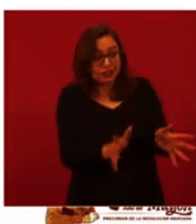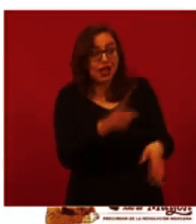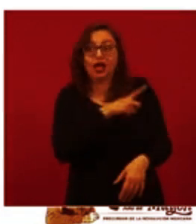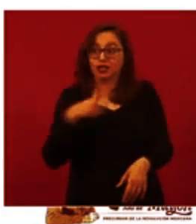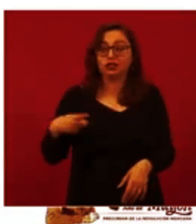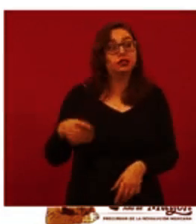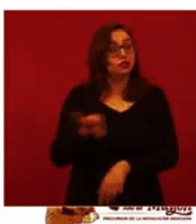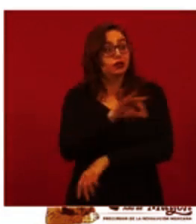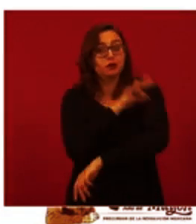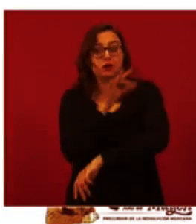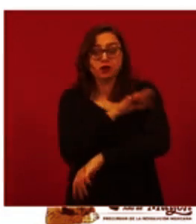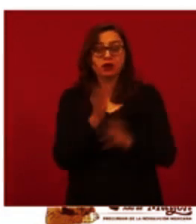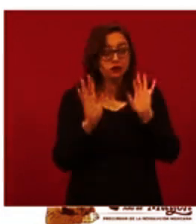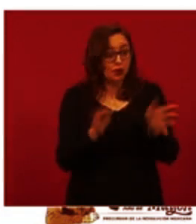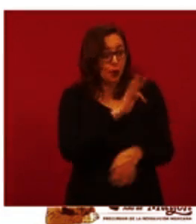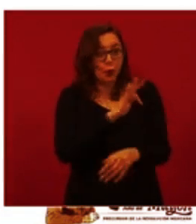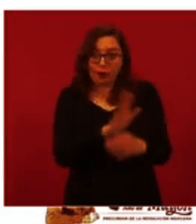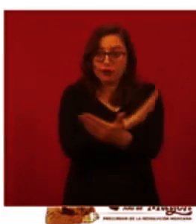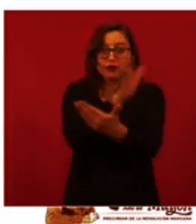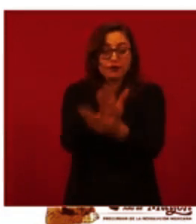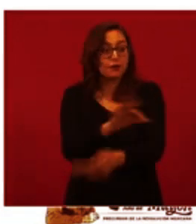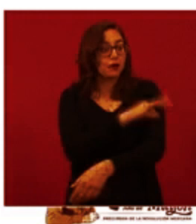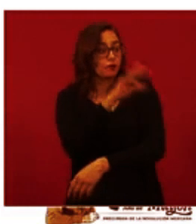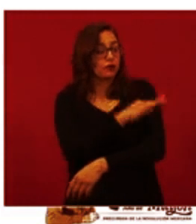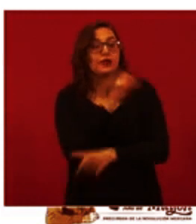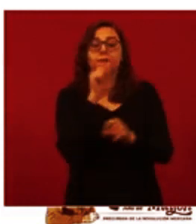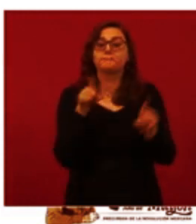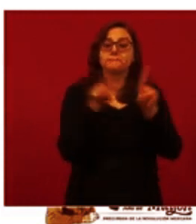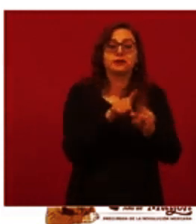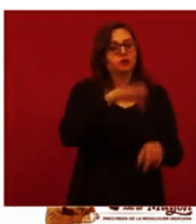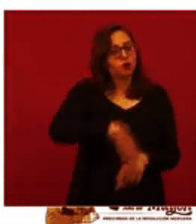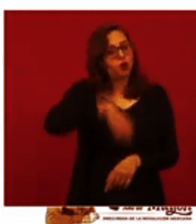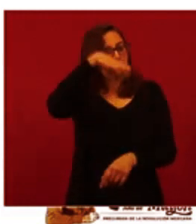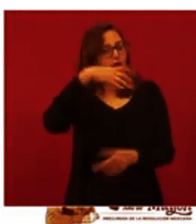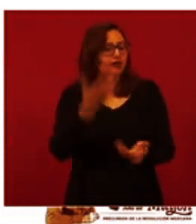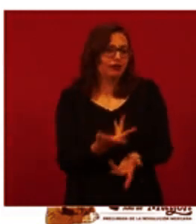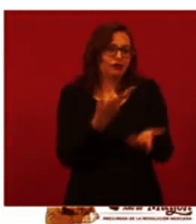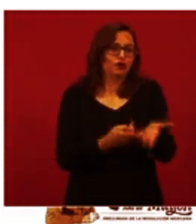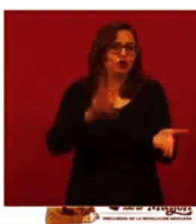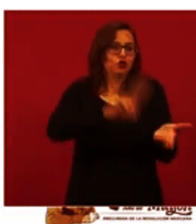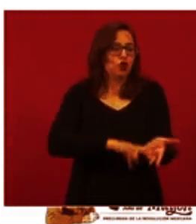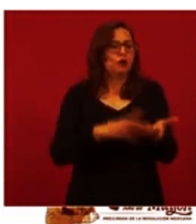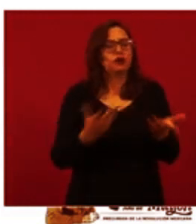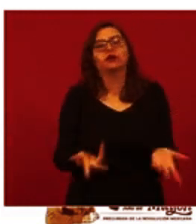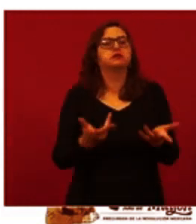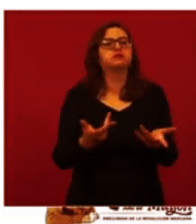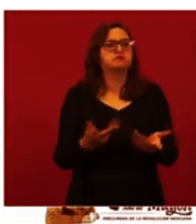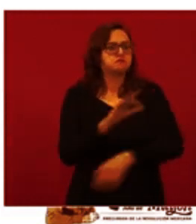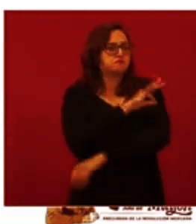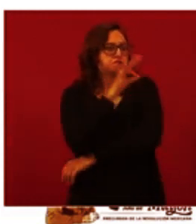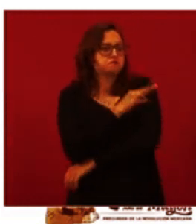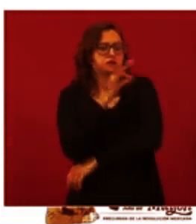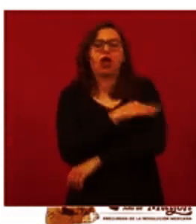de manera generalizada para el personal de salud. Si por edad ya les toca vacunarse, pues con más rayos razón. Si no les toca, vacúnense por